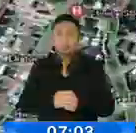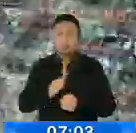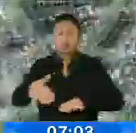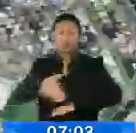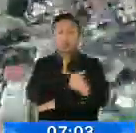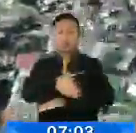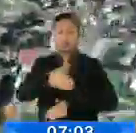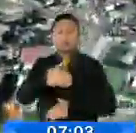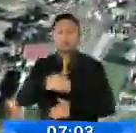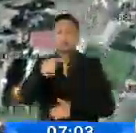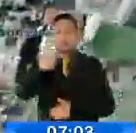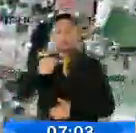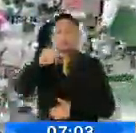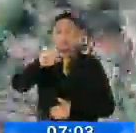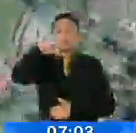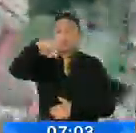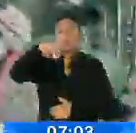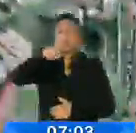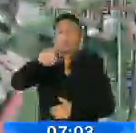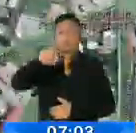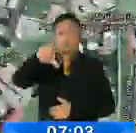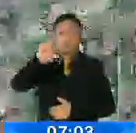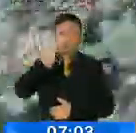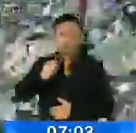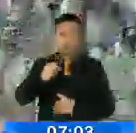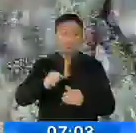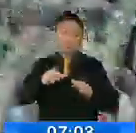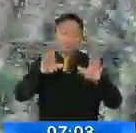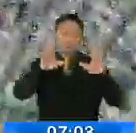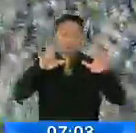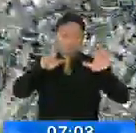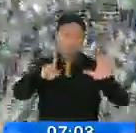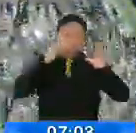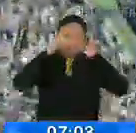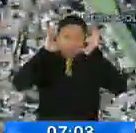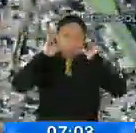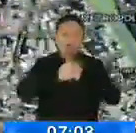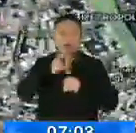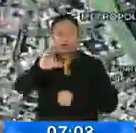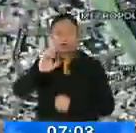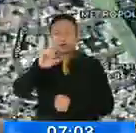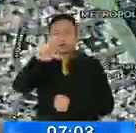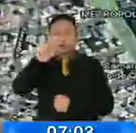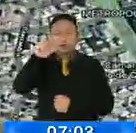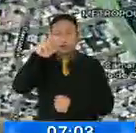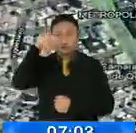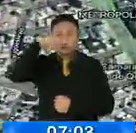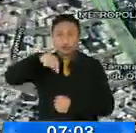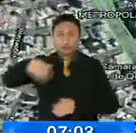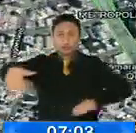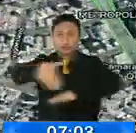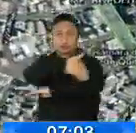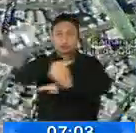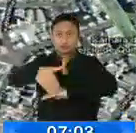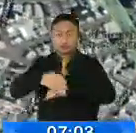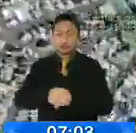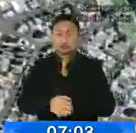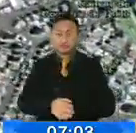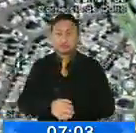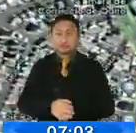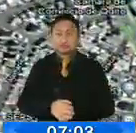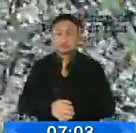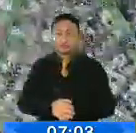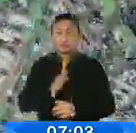Suárez, la avenida Leroy Alfaro, 6 de diciembre y Colón, que tienen algo de tráfico, esta es la República, la avenida